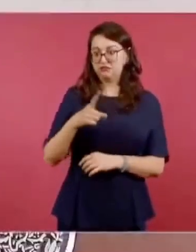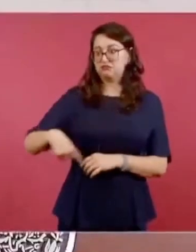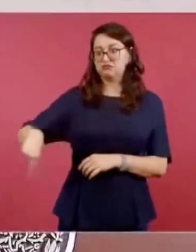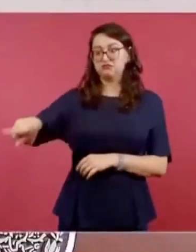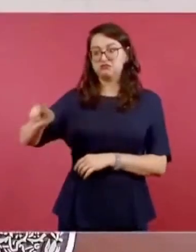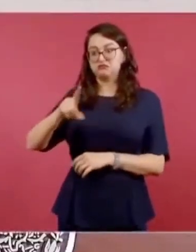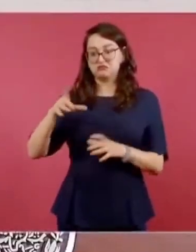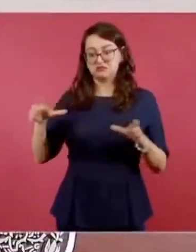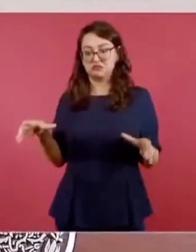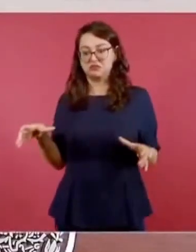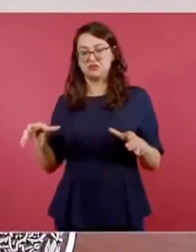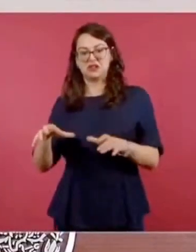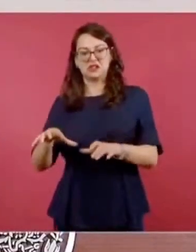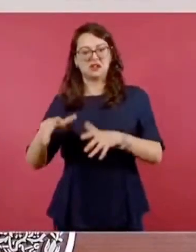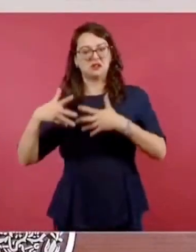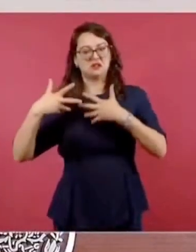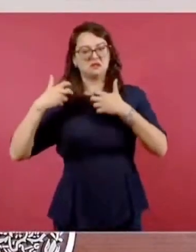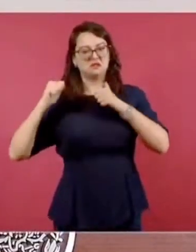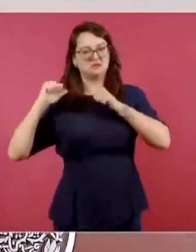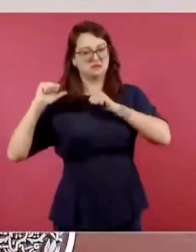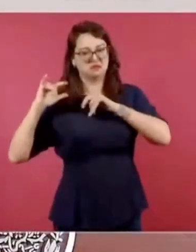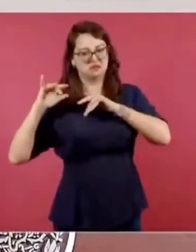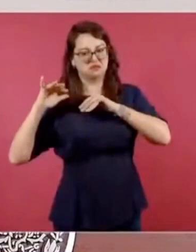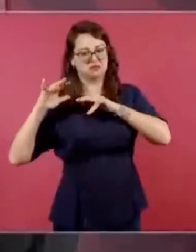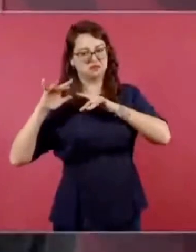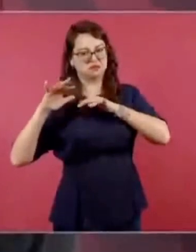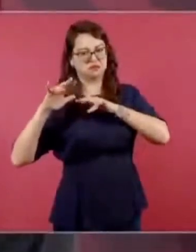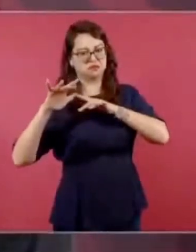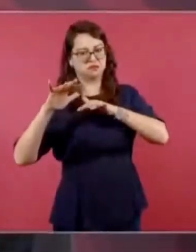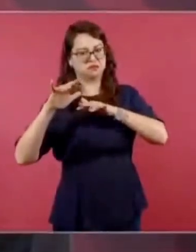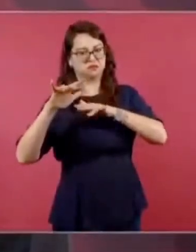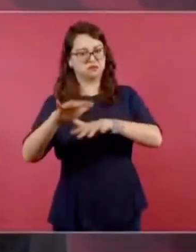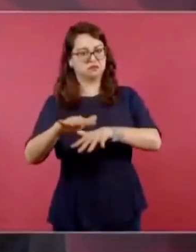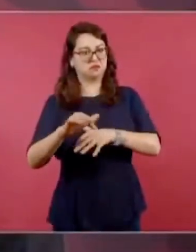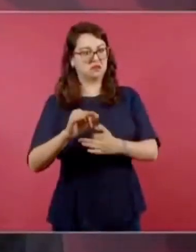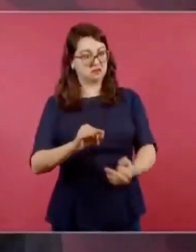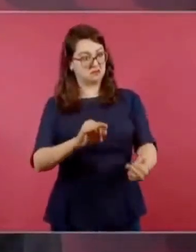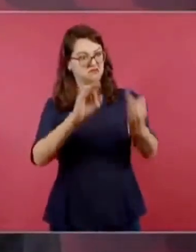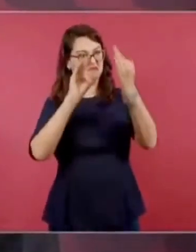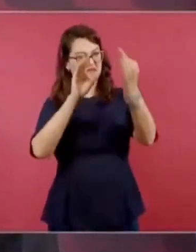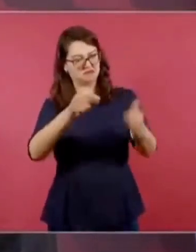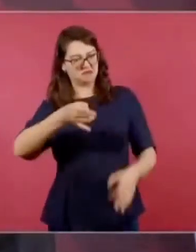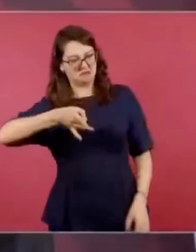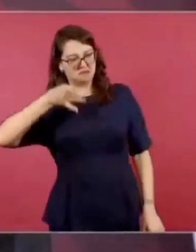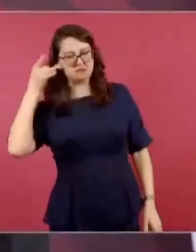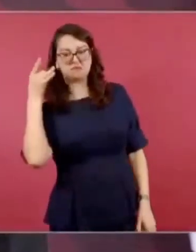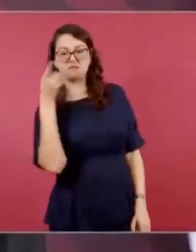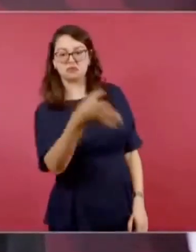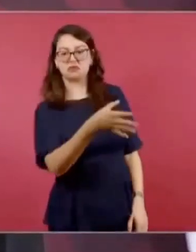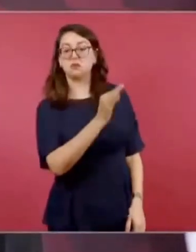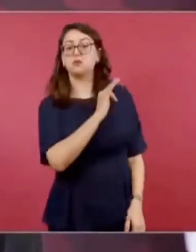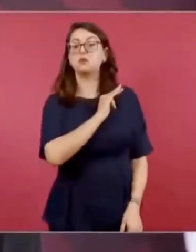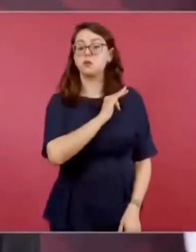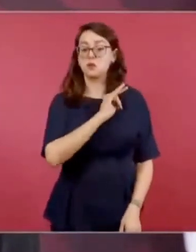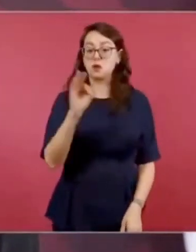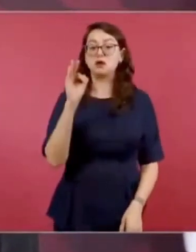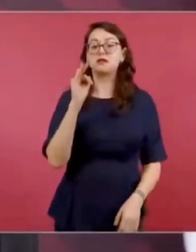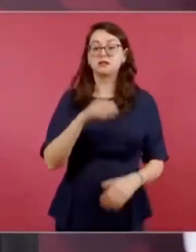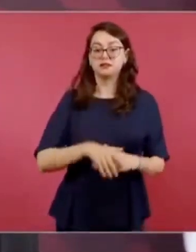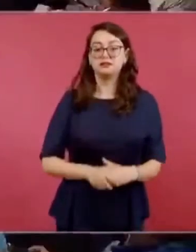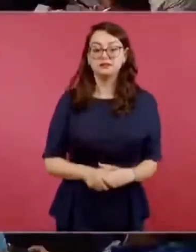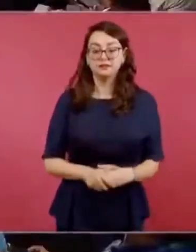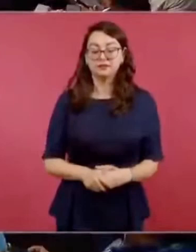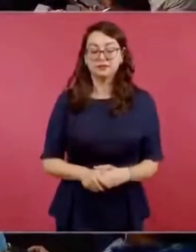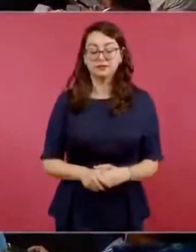con cuanto se le ponía por delante. Al